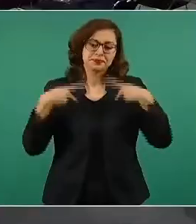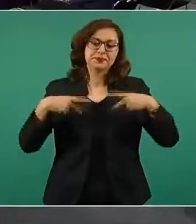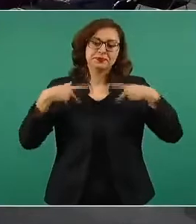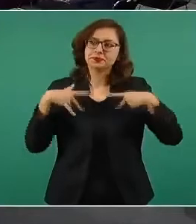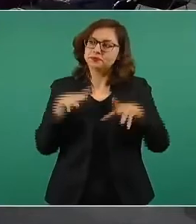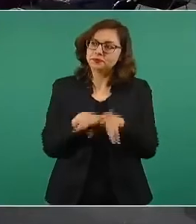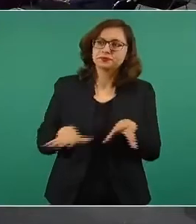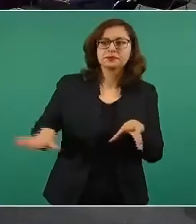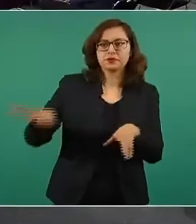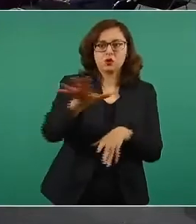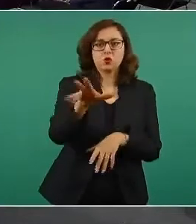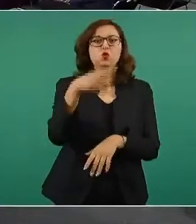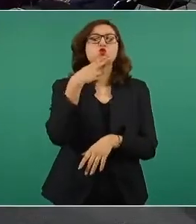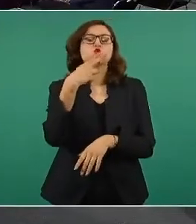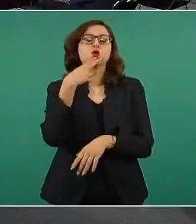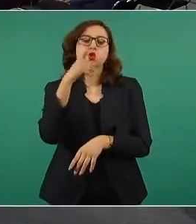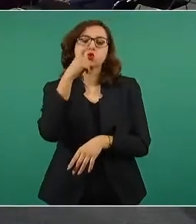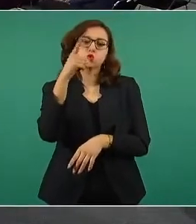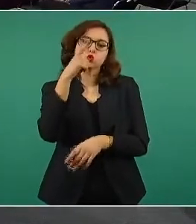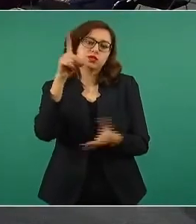de energía eléctrica de Sonora